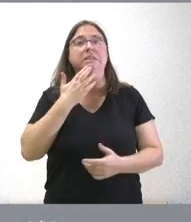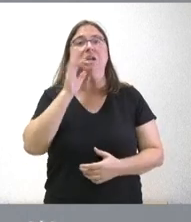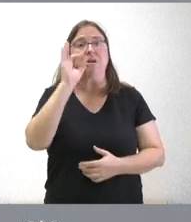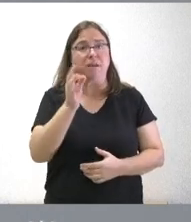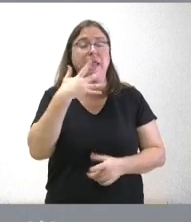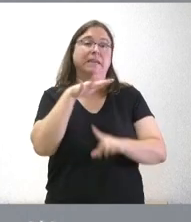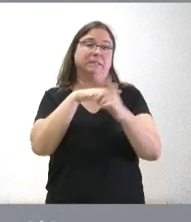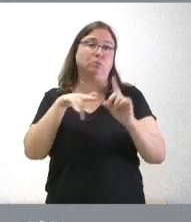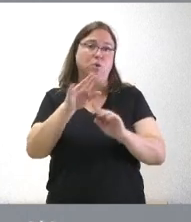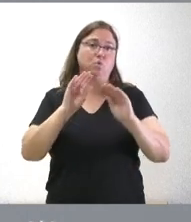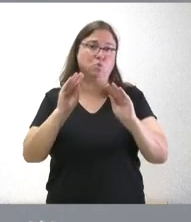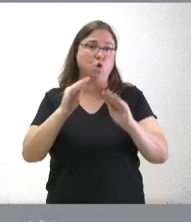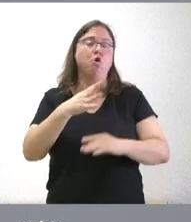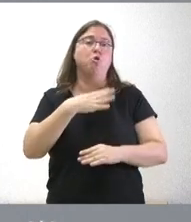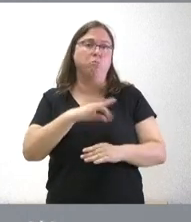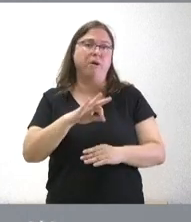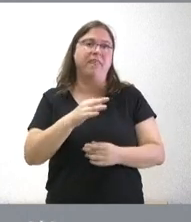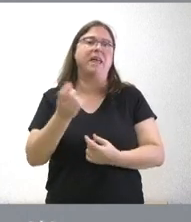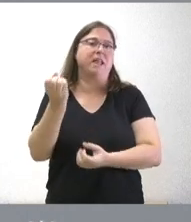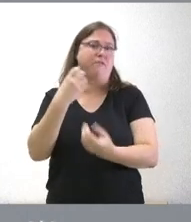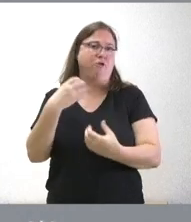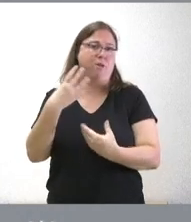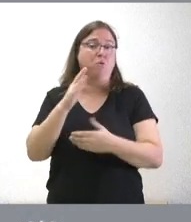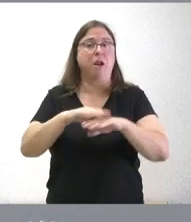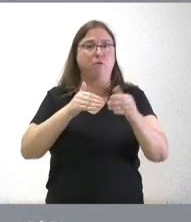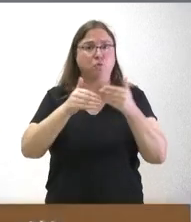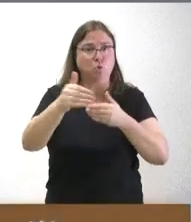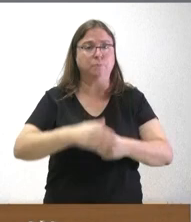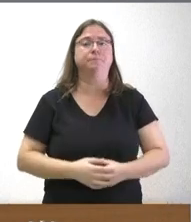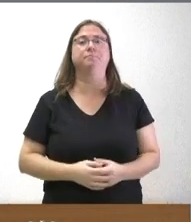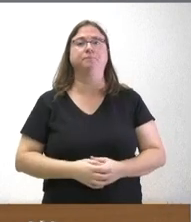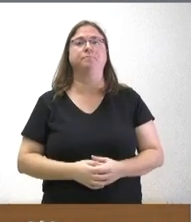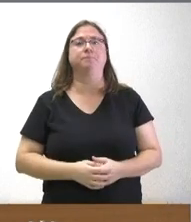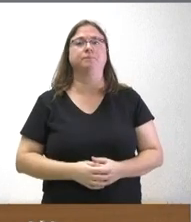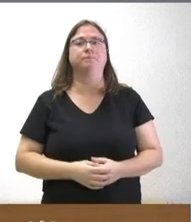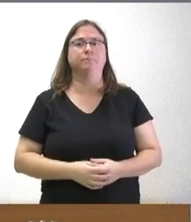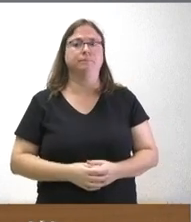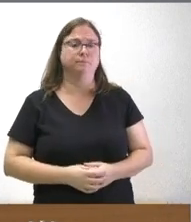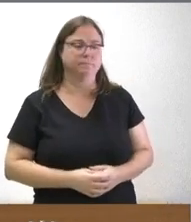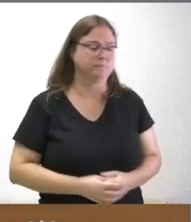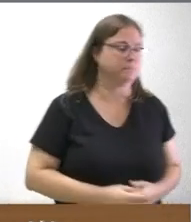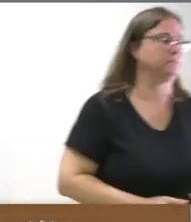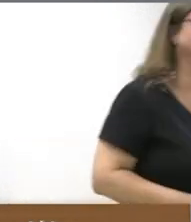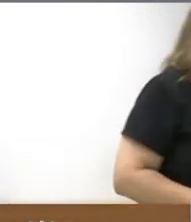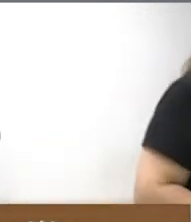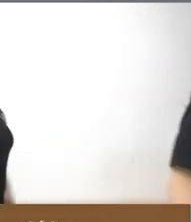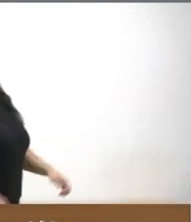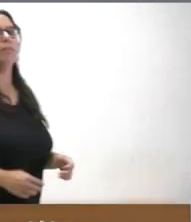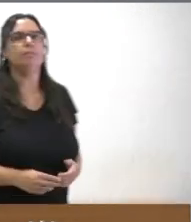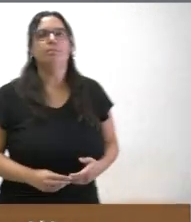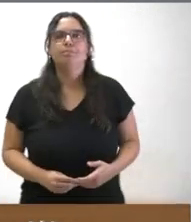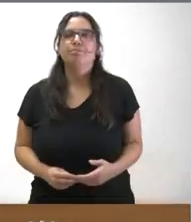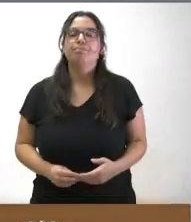que en ese contexto podríamos disponer de esa información en un futuro sí buenos días mientras no lleguen los datos no habrá